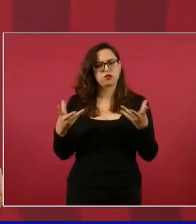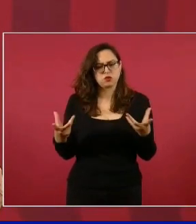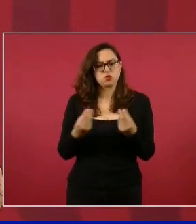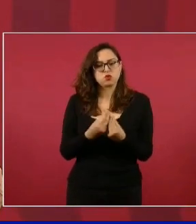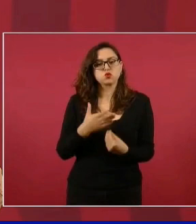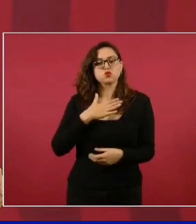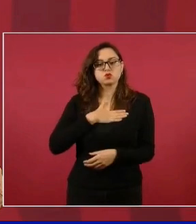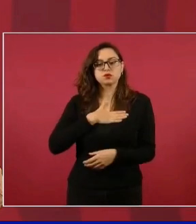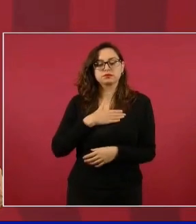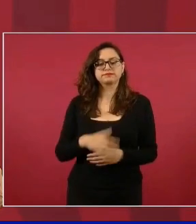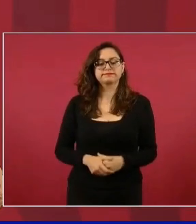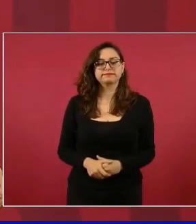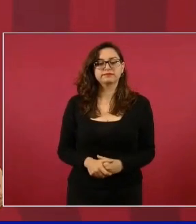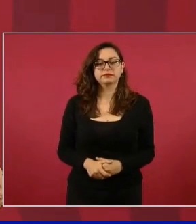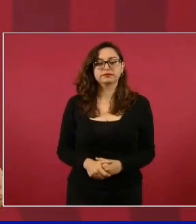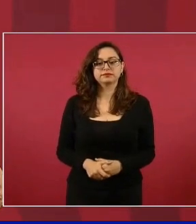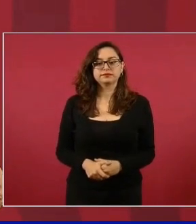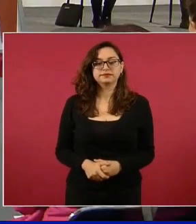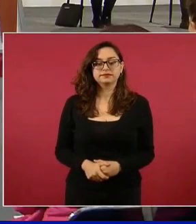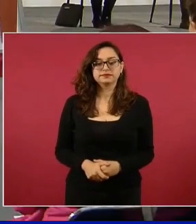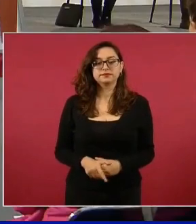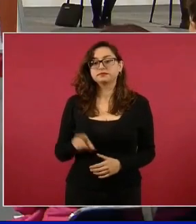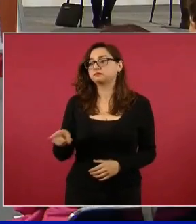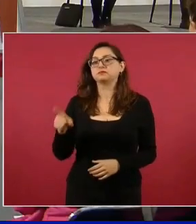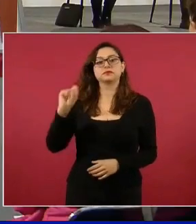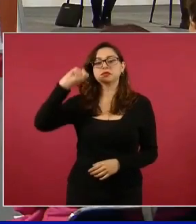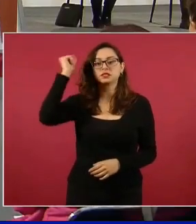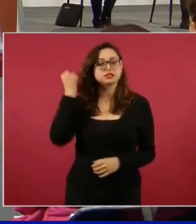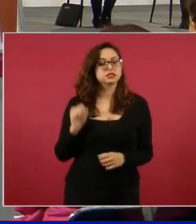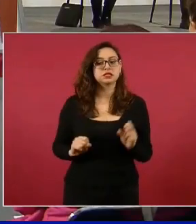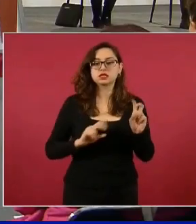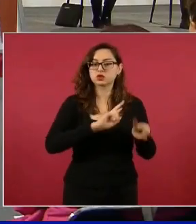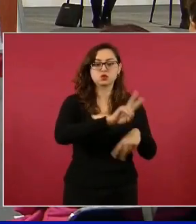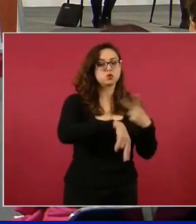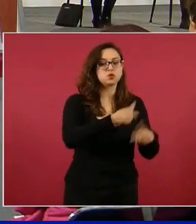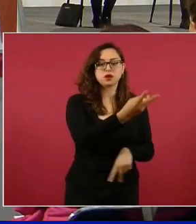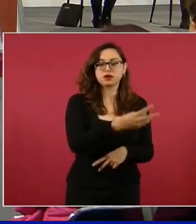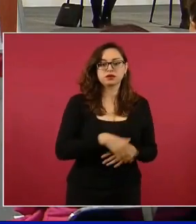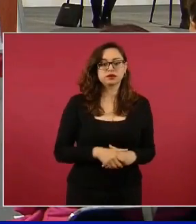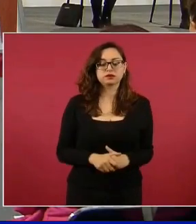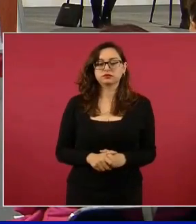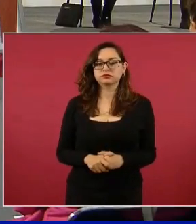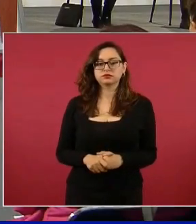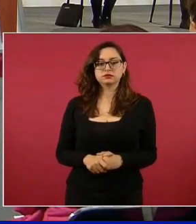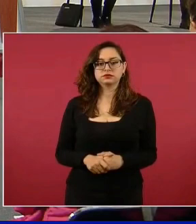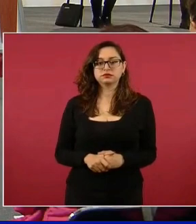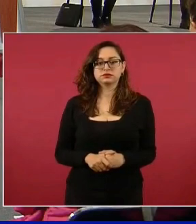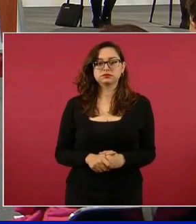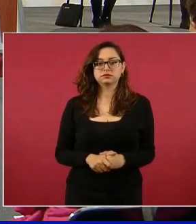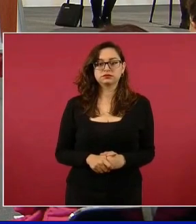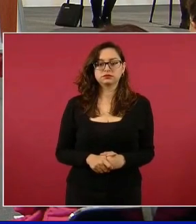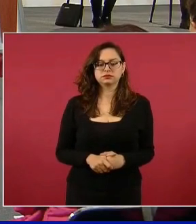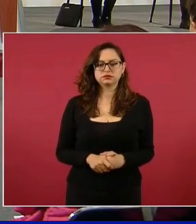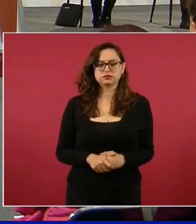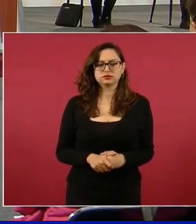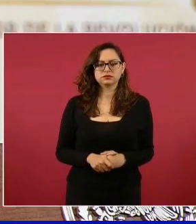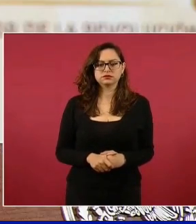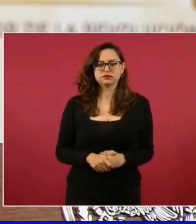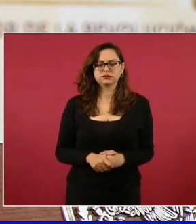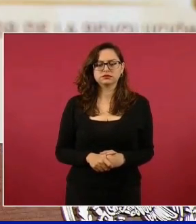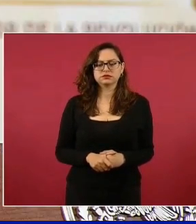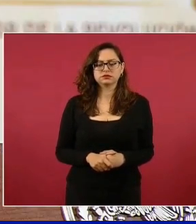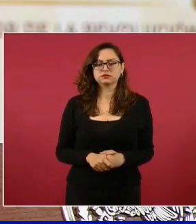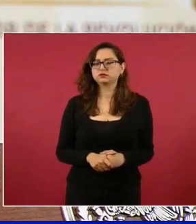Ya no va a Sinaloa. A Sinaloa ya no va. Elena, Sinaloa ya no va. No,